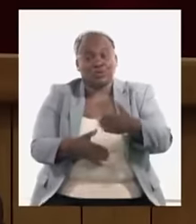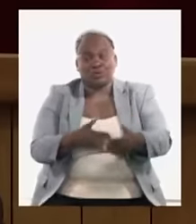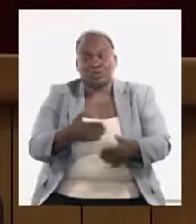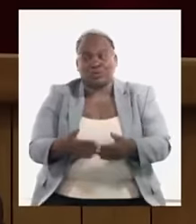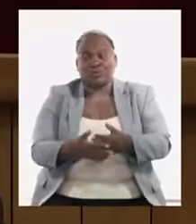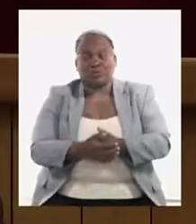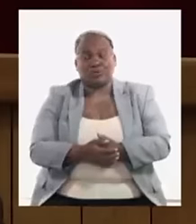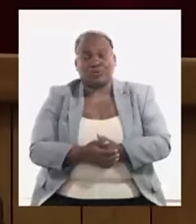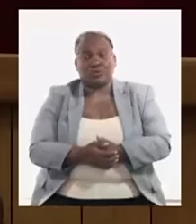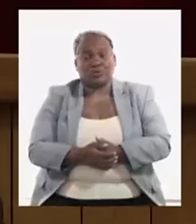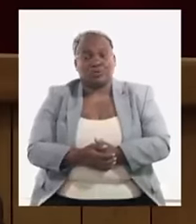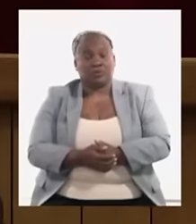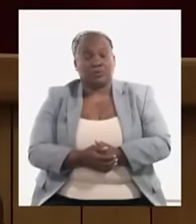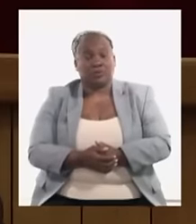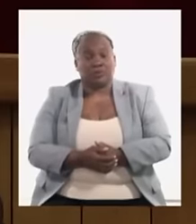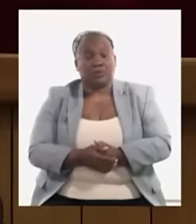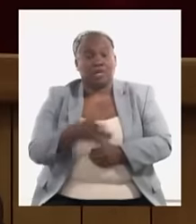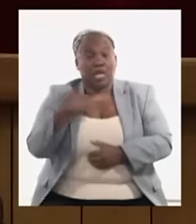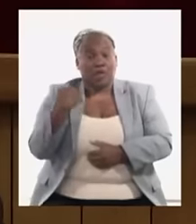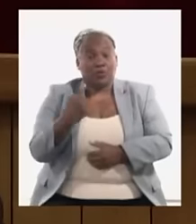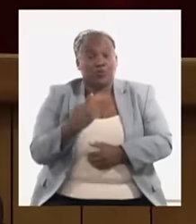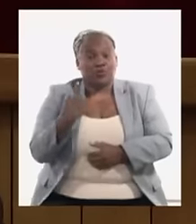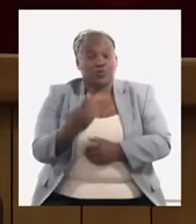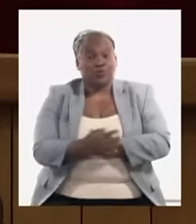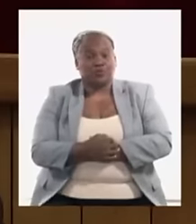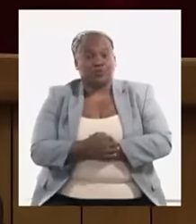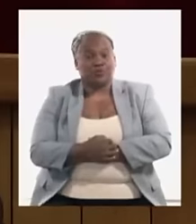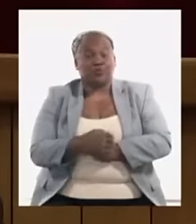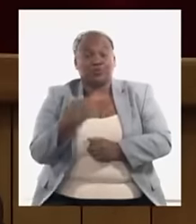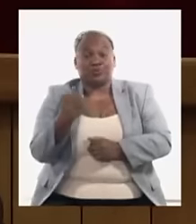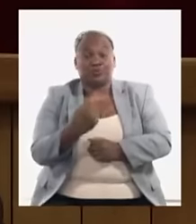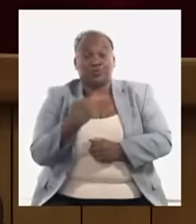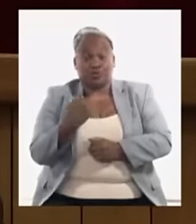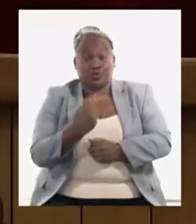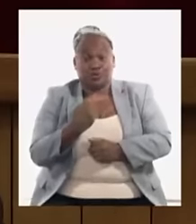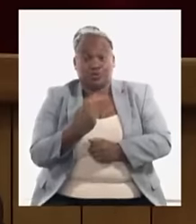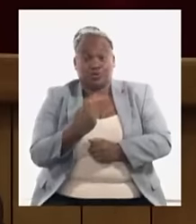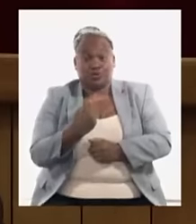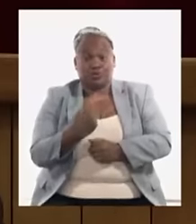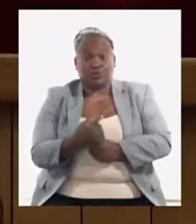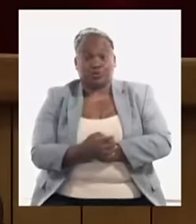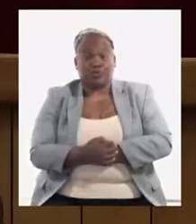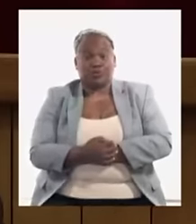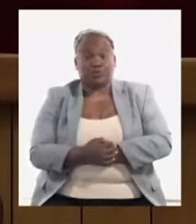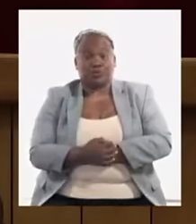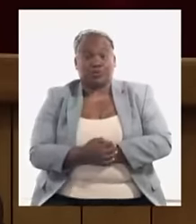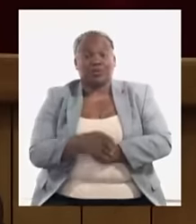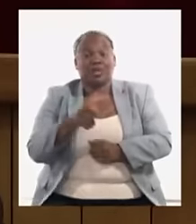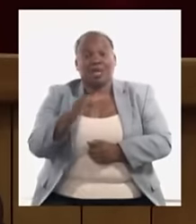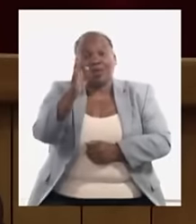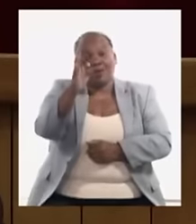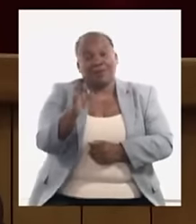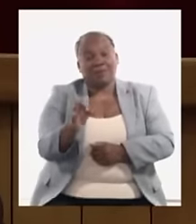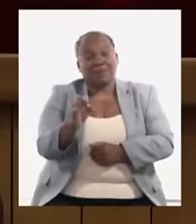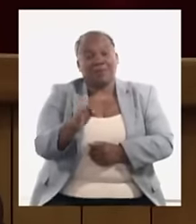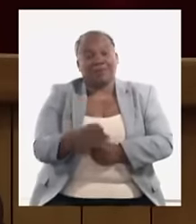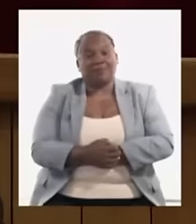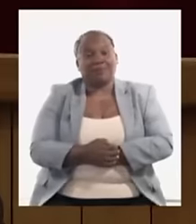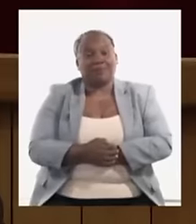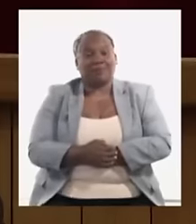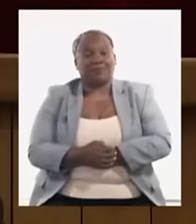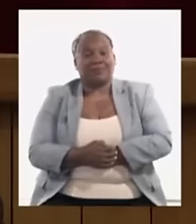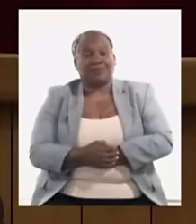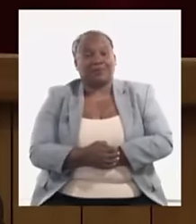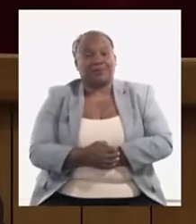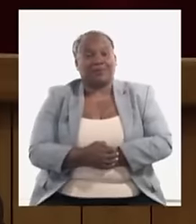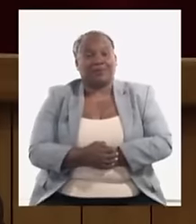ello nosotros vamos a a mantener y respetar el principio de